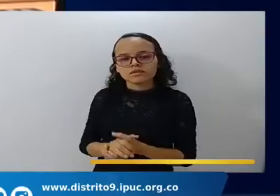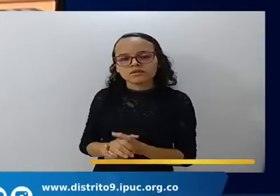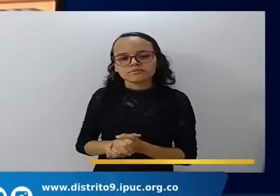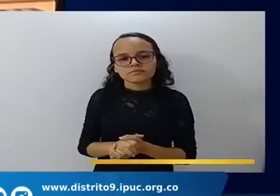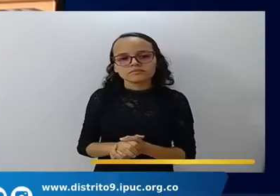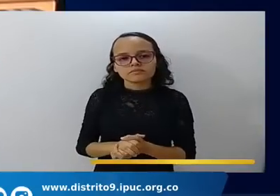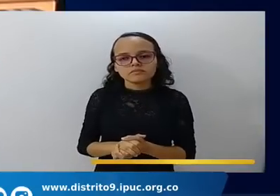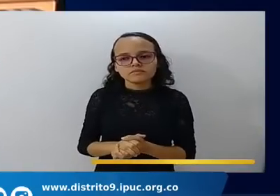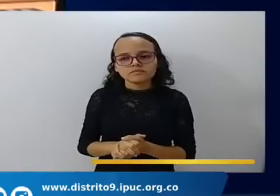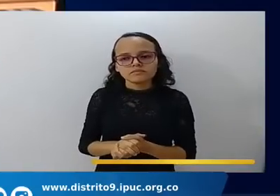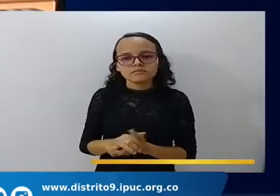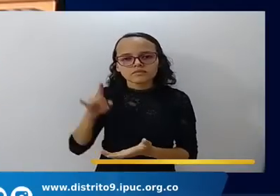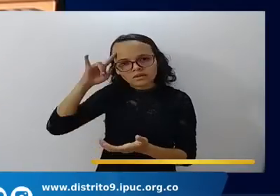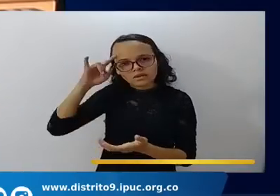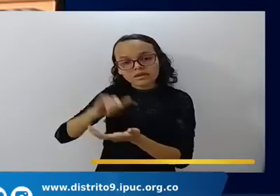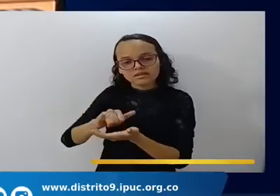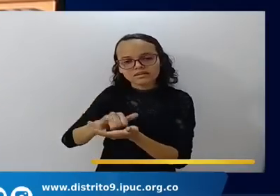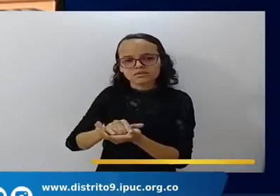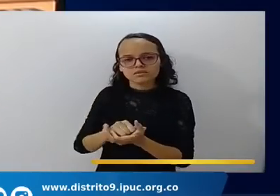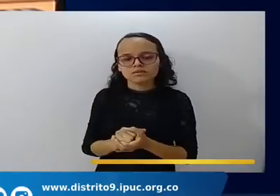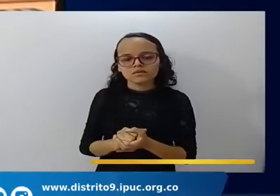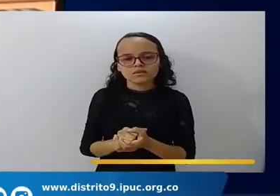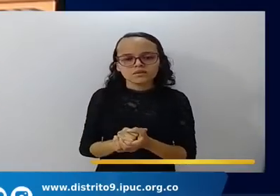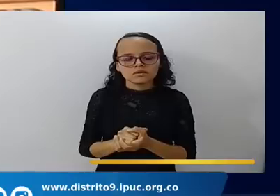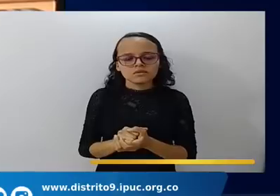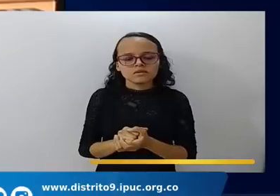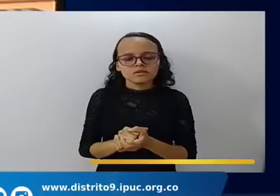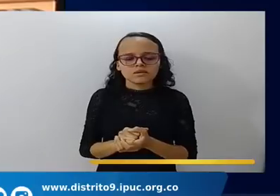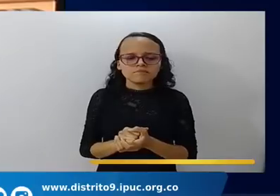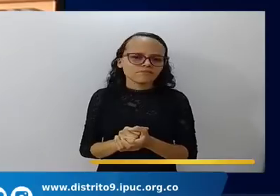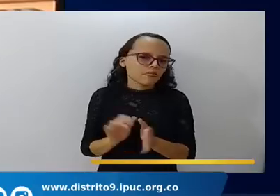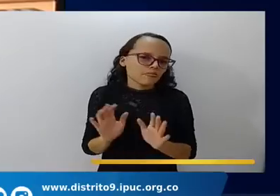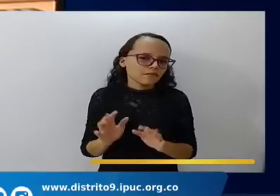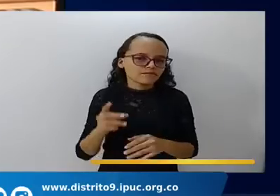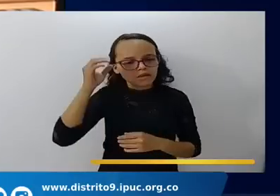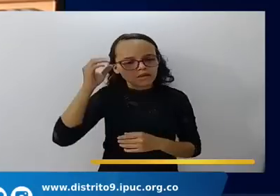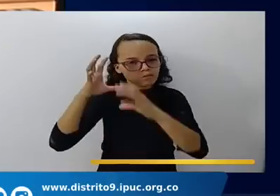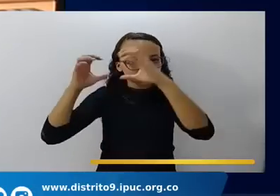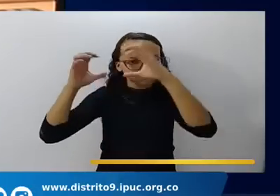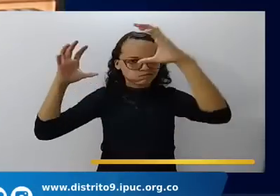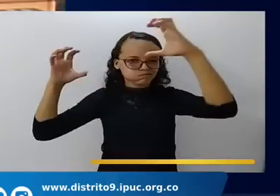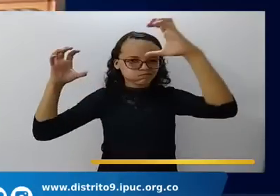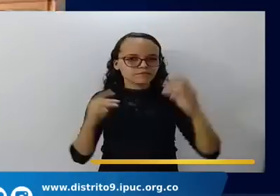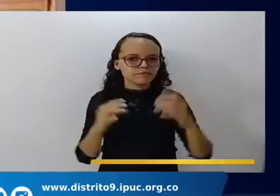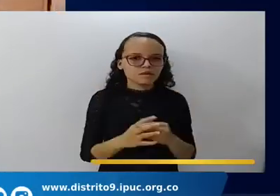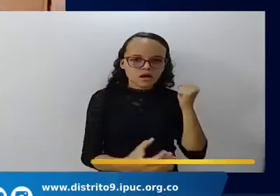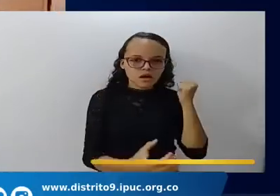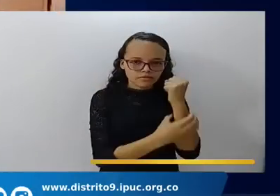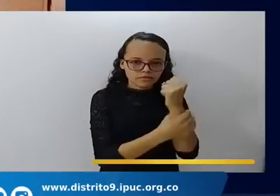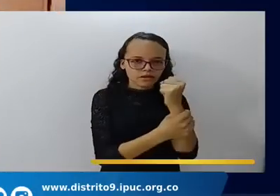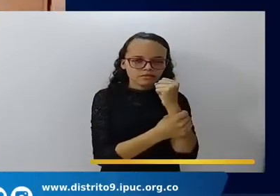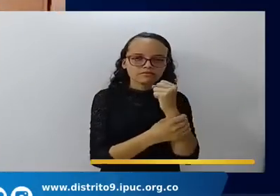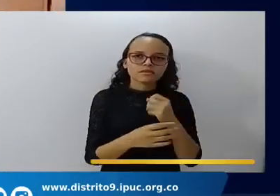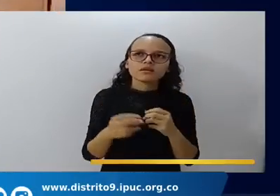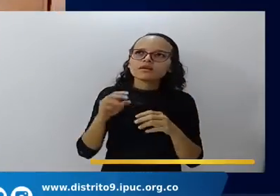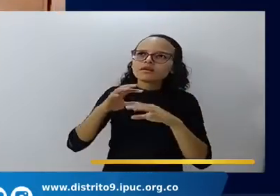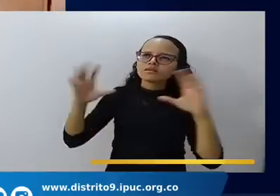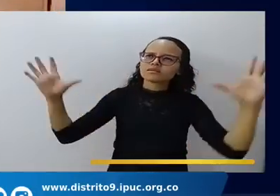que me imagino a Abraham en esas noches estrelladas en el desierto, ¿sí?